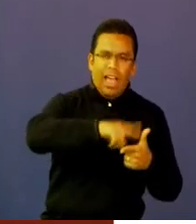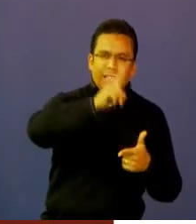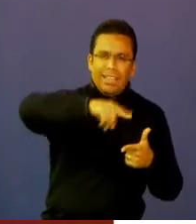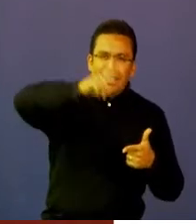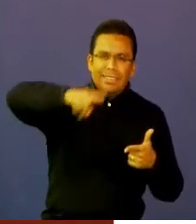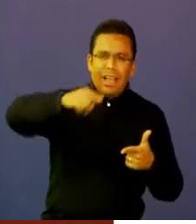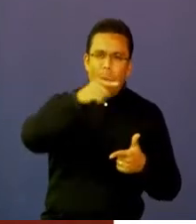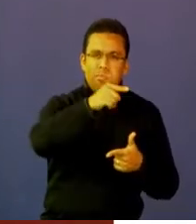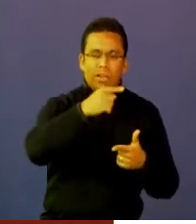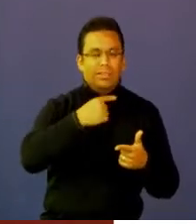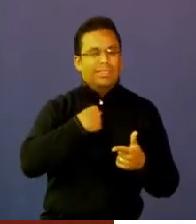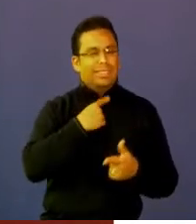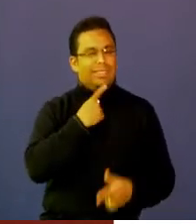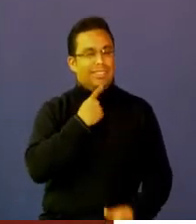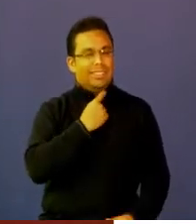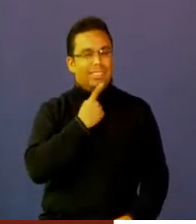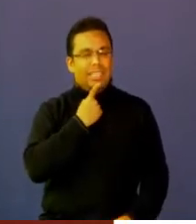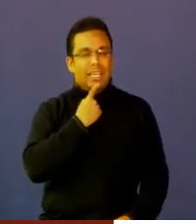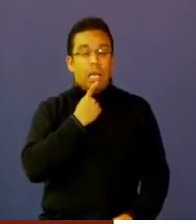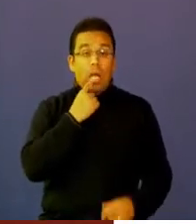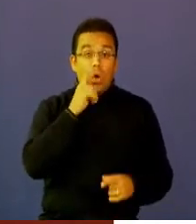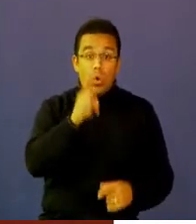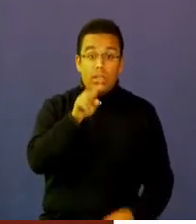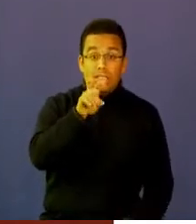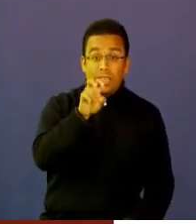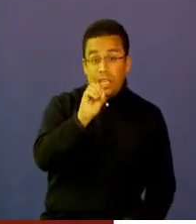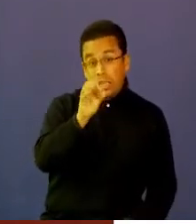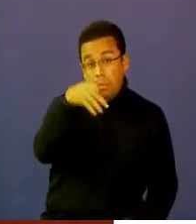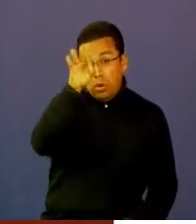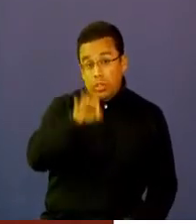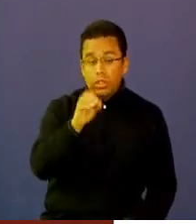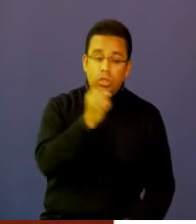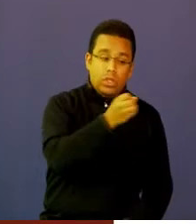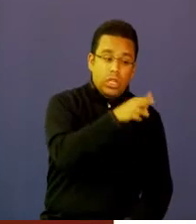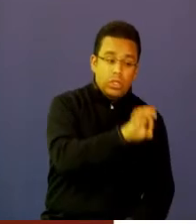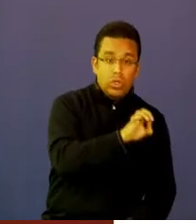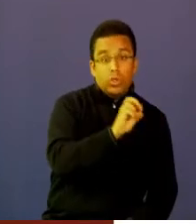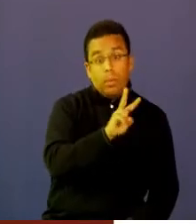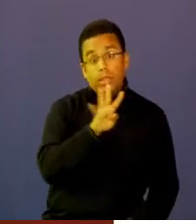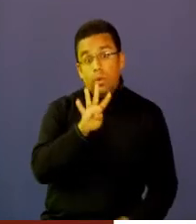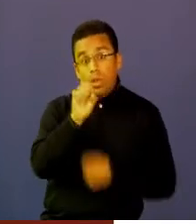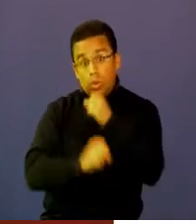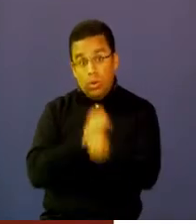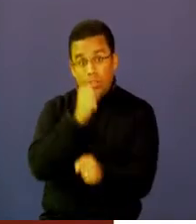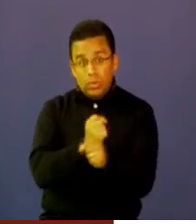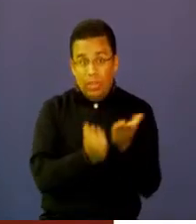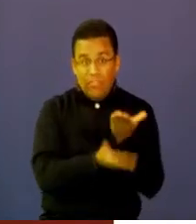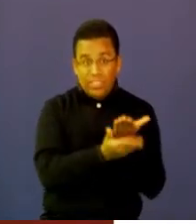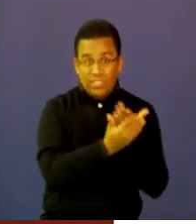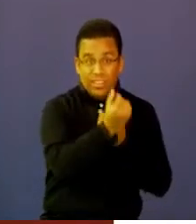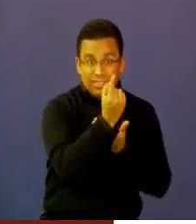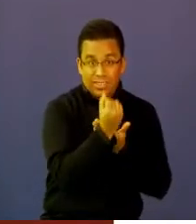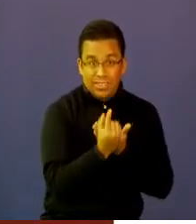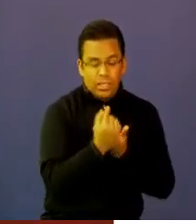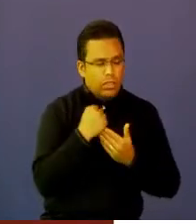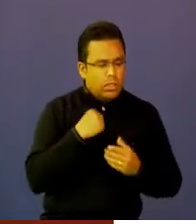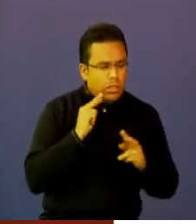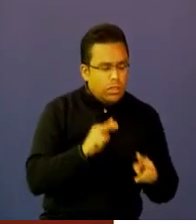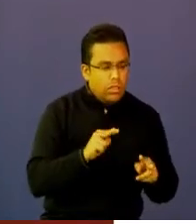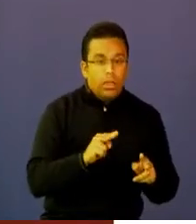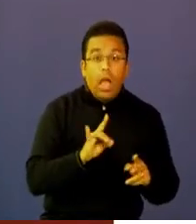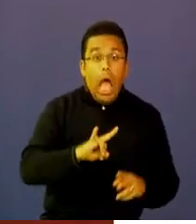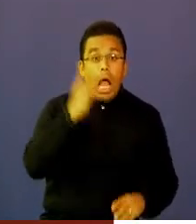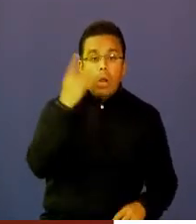el 70% de los jóvenes entre 18 y 24 años han manifestado en estas encuestas que han tenido algún